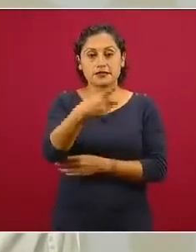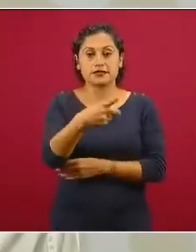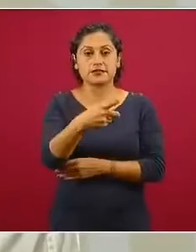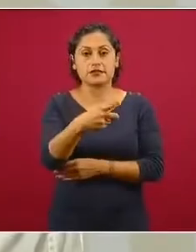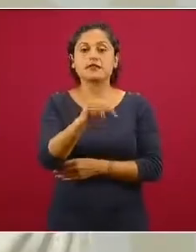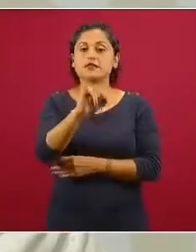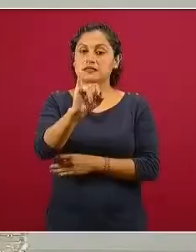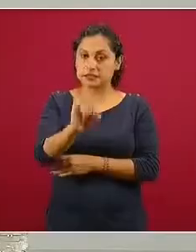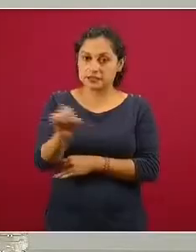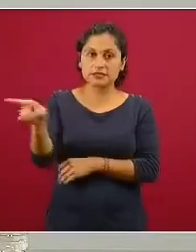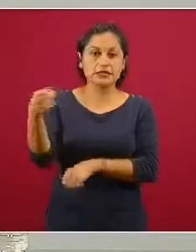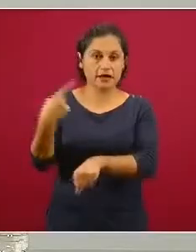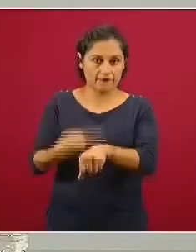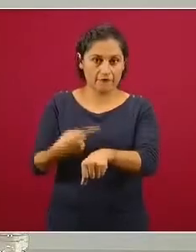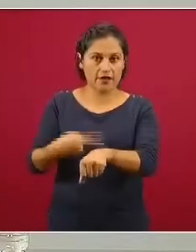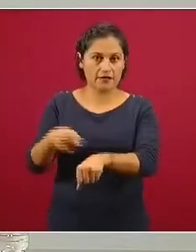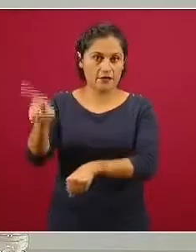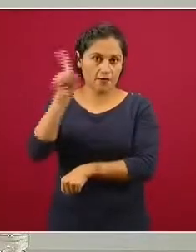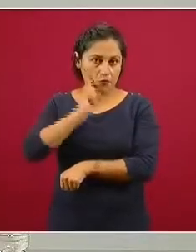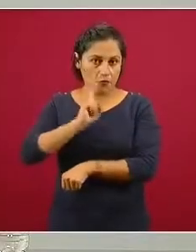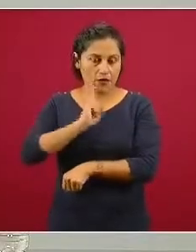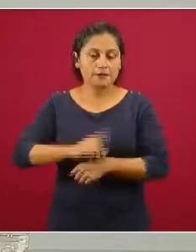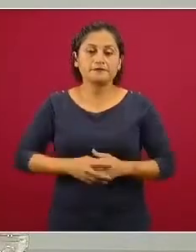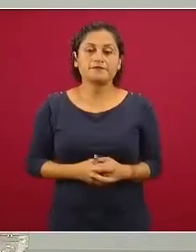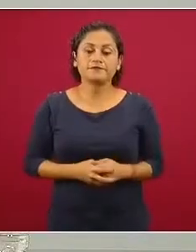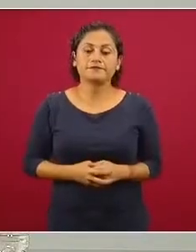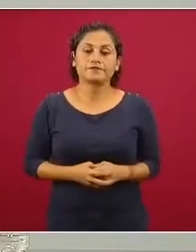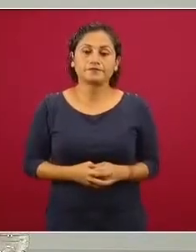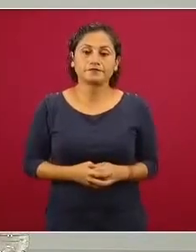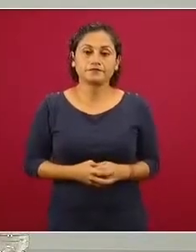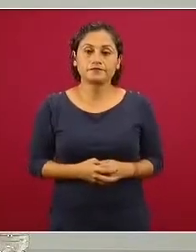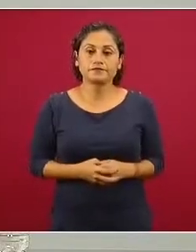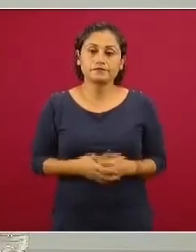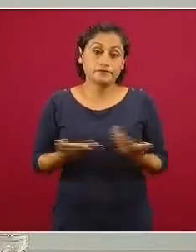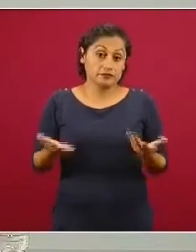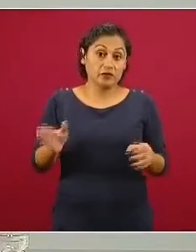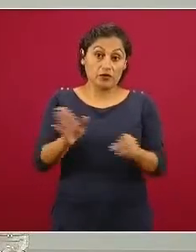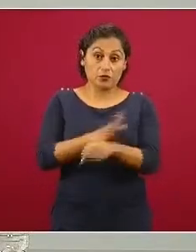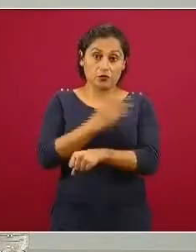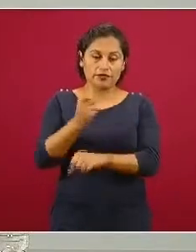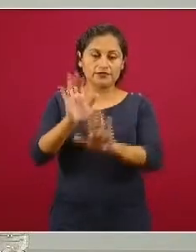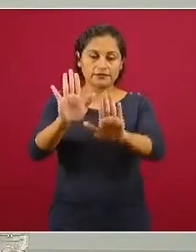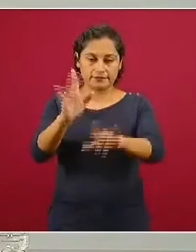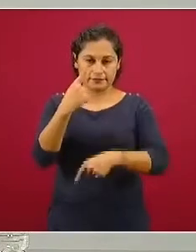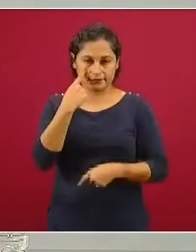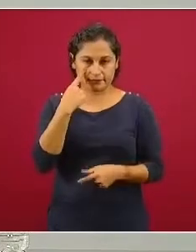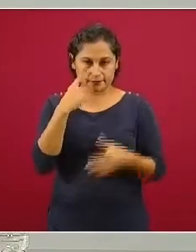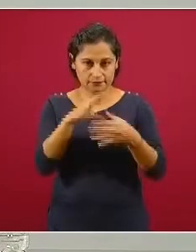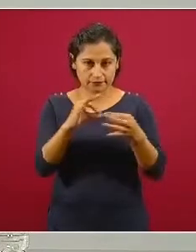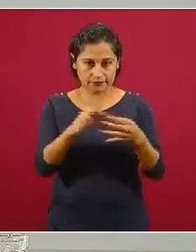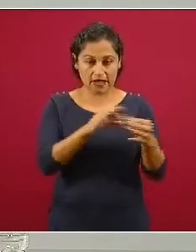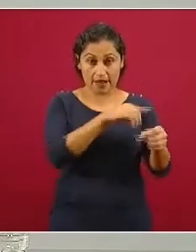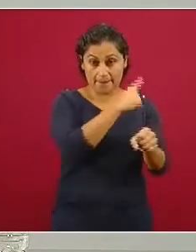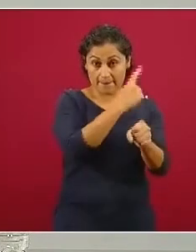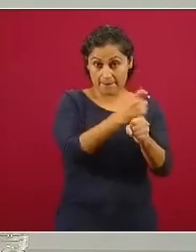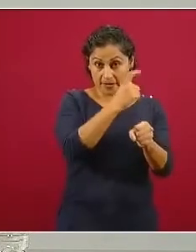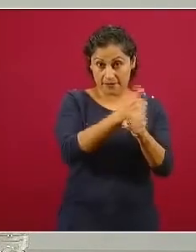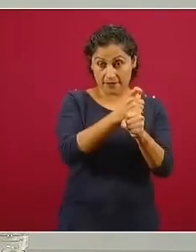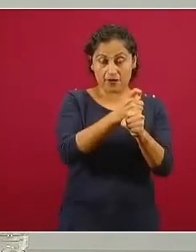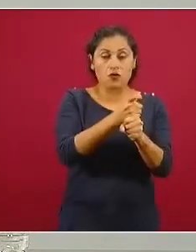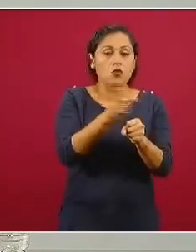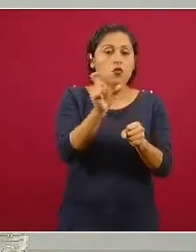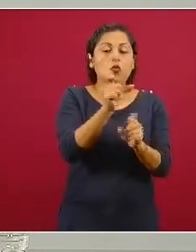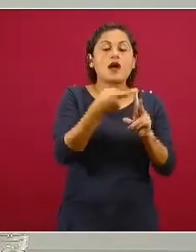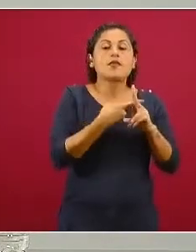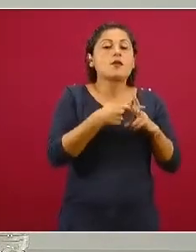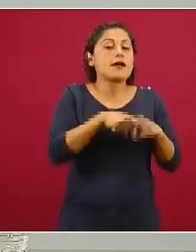como positiva. De tal manera que de la primera prueba que se… o el inicio del cuadro clínico